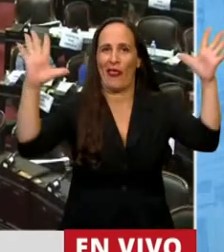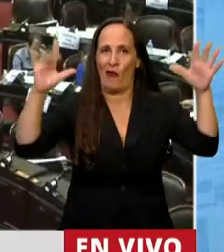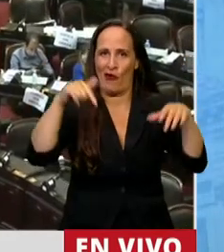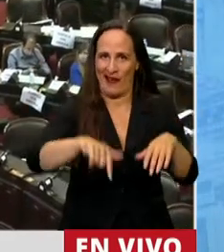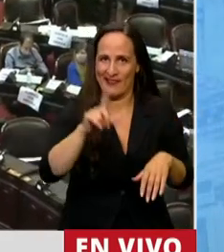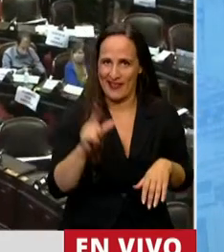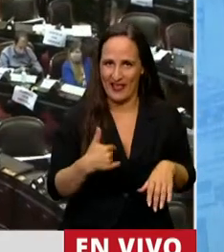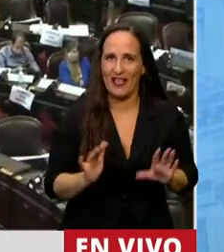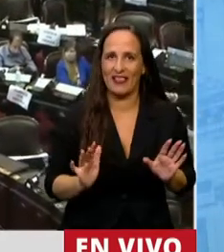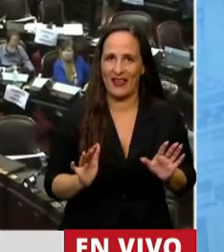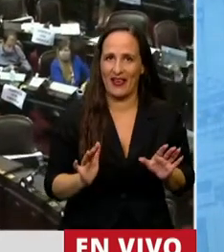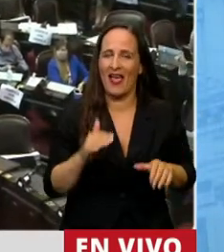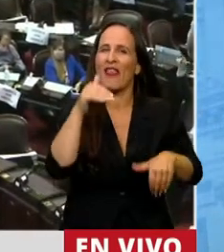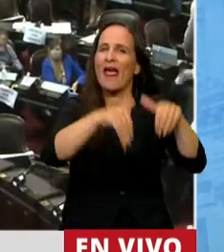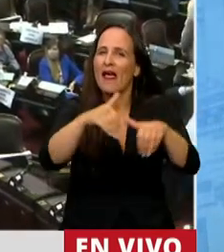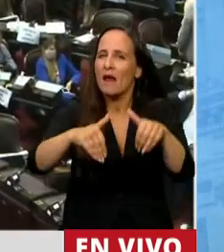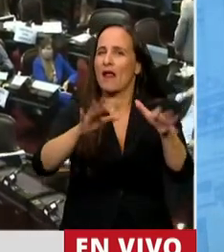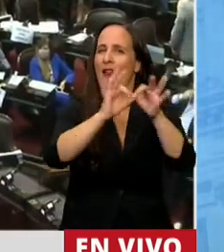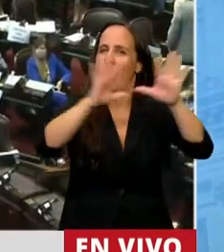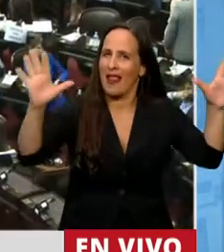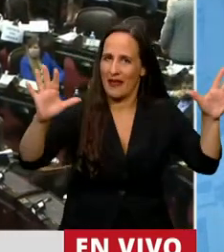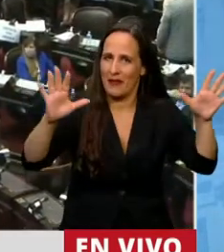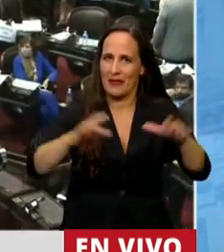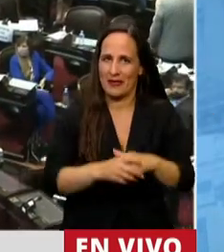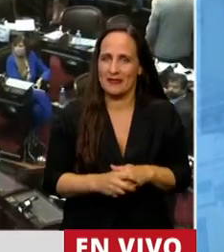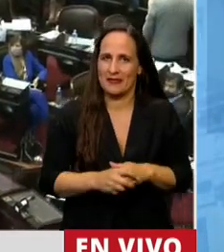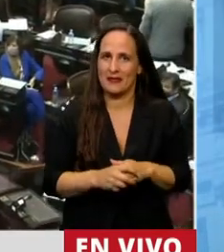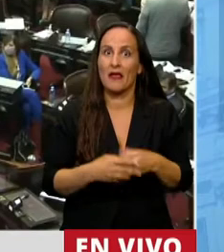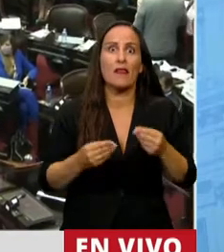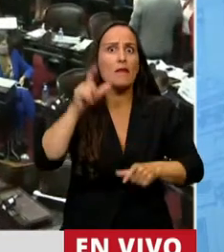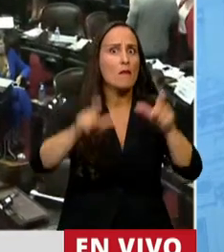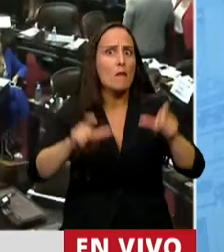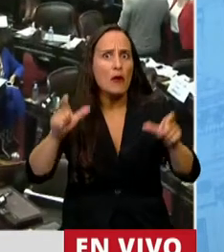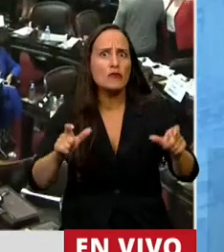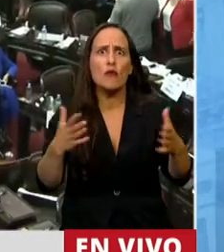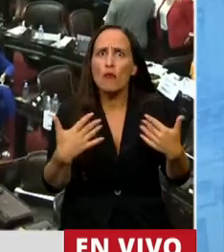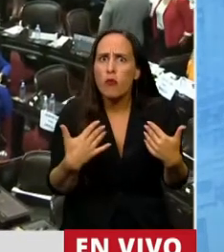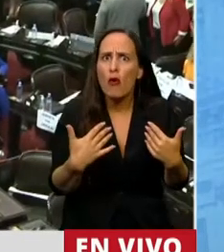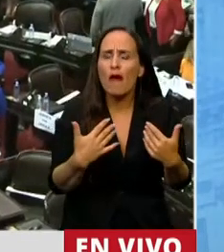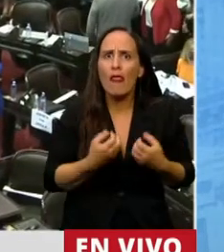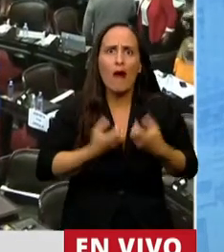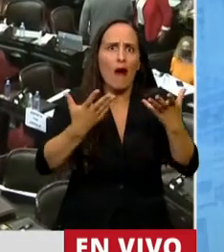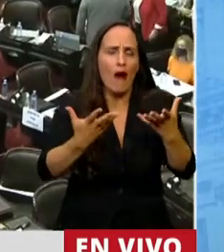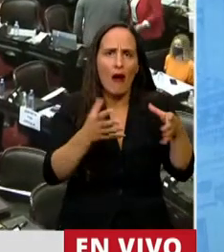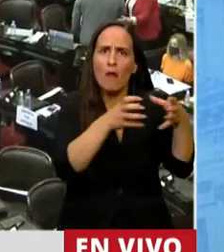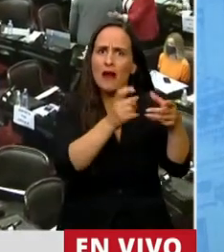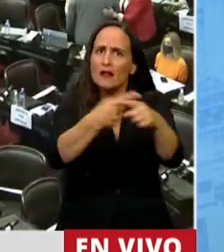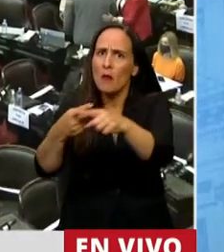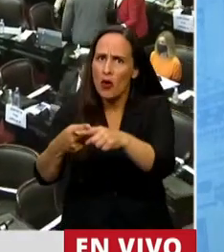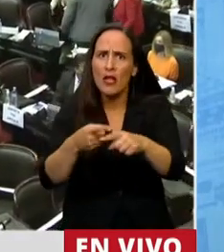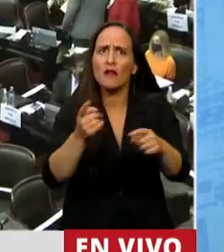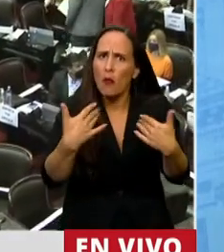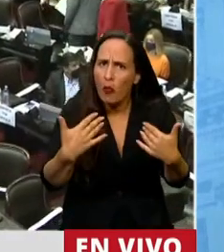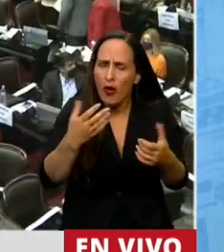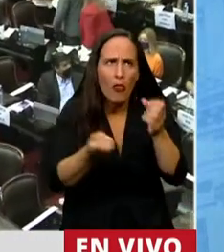hacia la realización de elecciones libres y hacia la posibilidad de expresión de las fuerzas políticas opositoras impedidas hasta ese